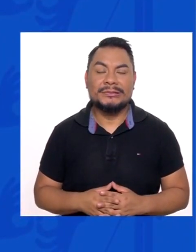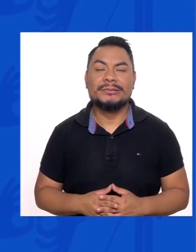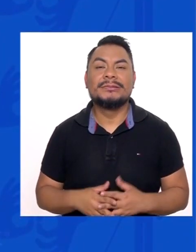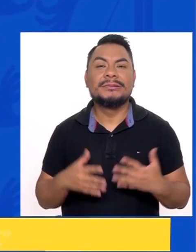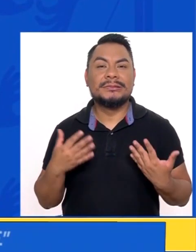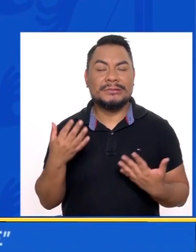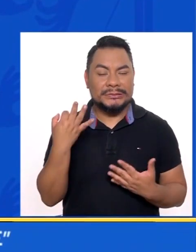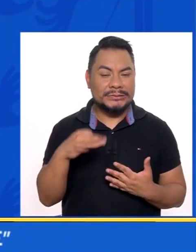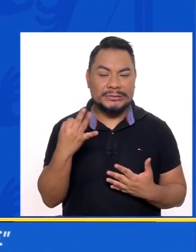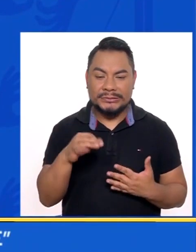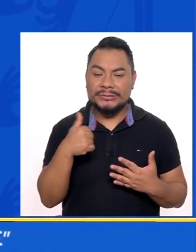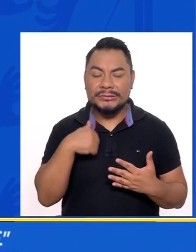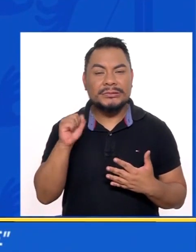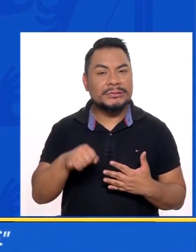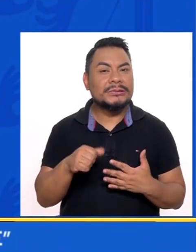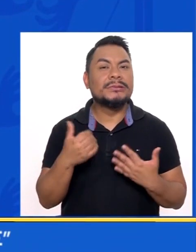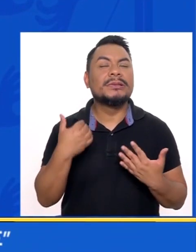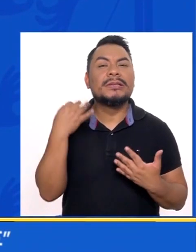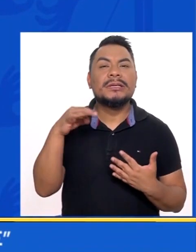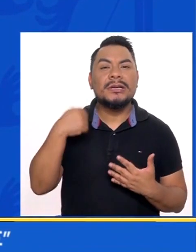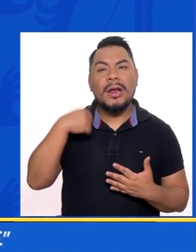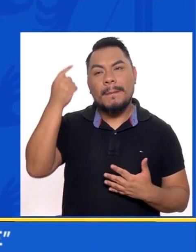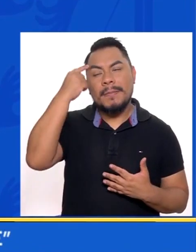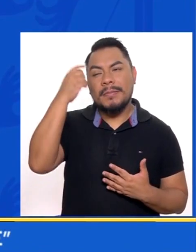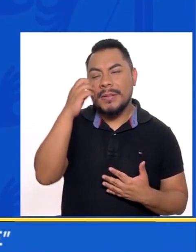Siempre he logrado lo que siempre quise